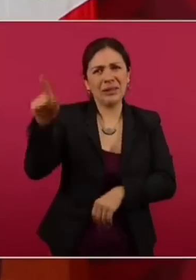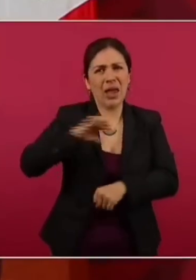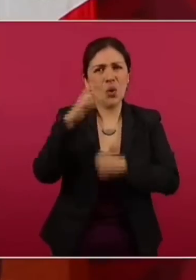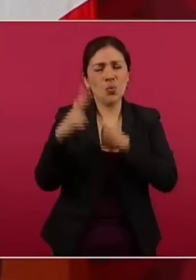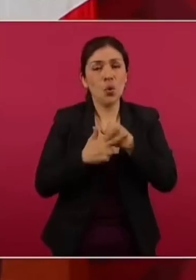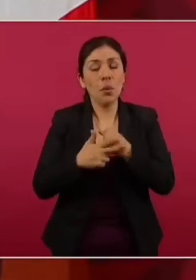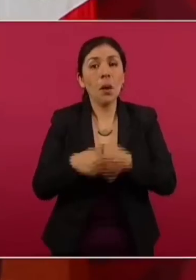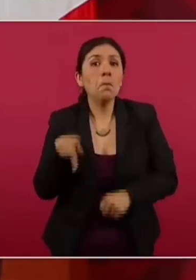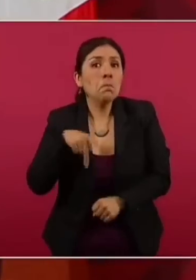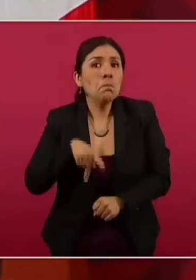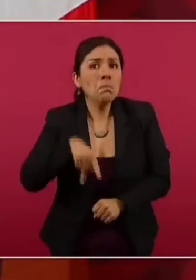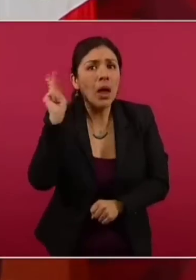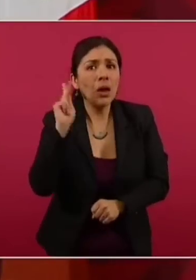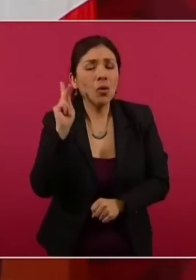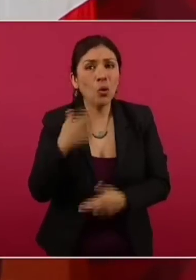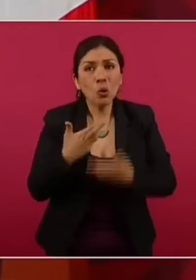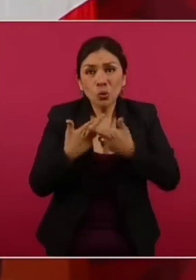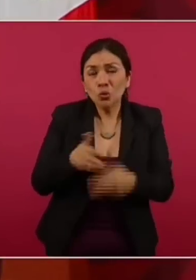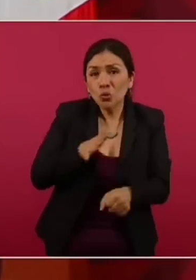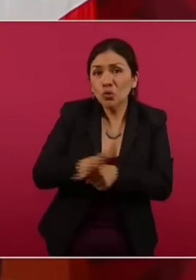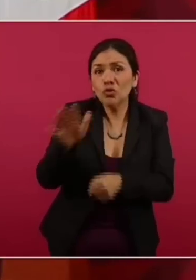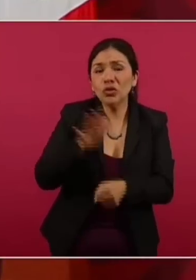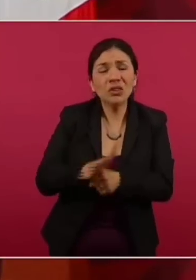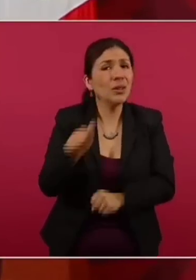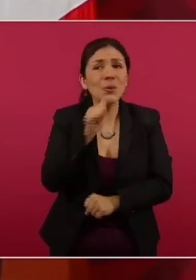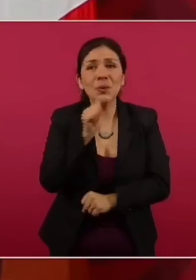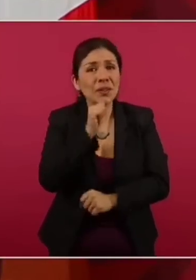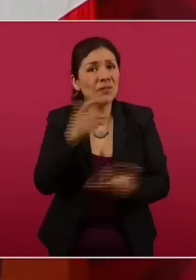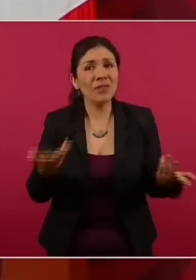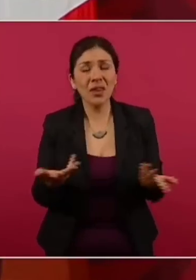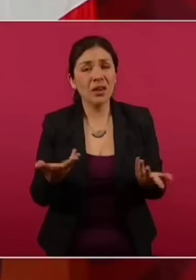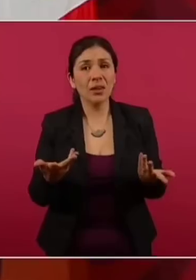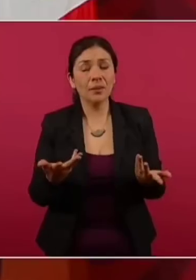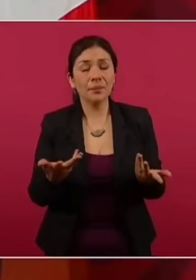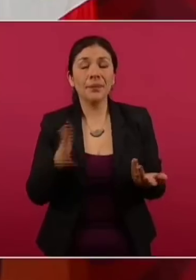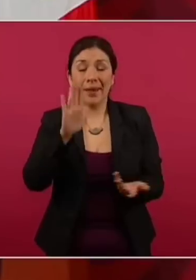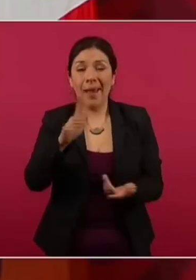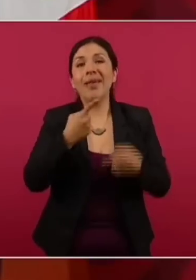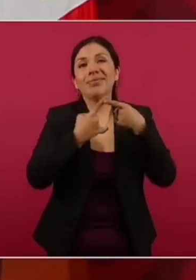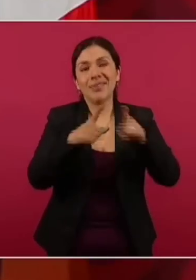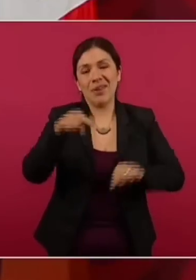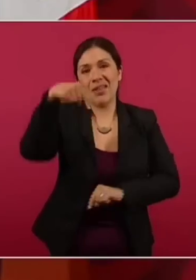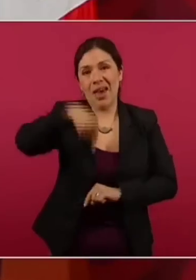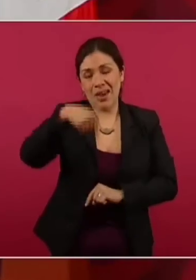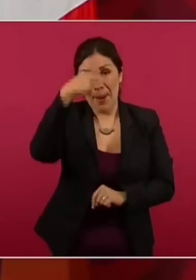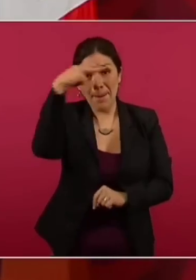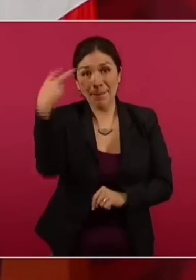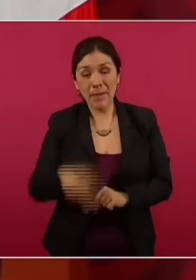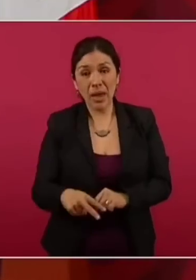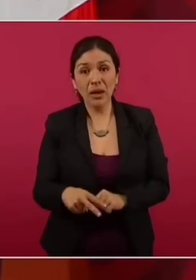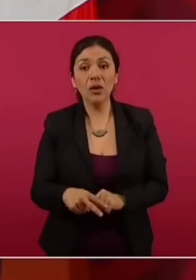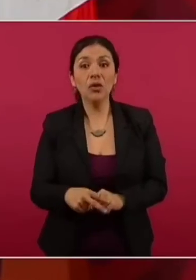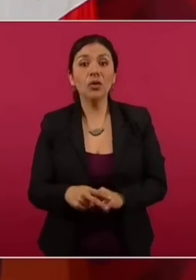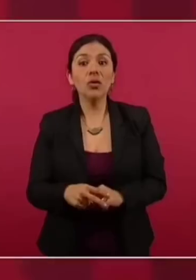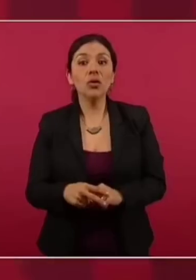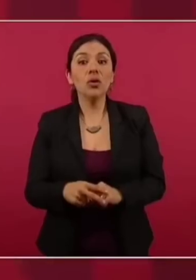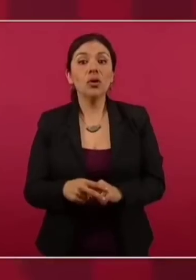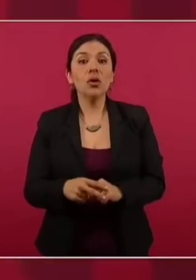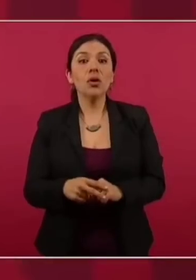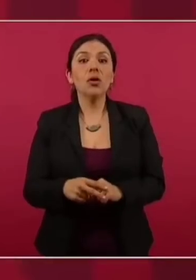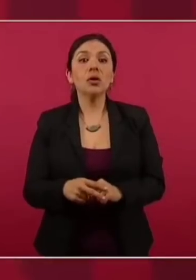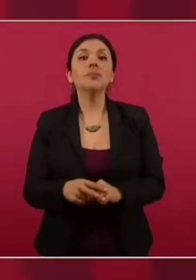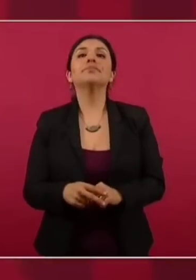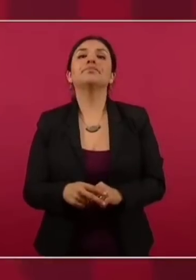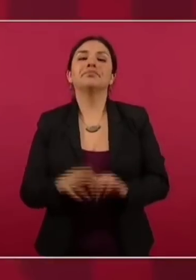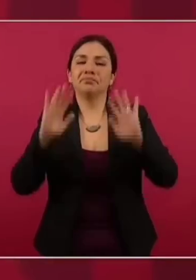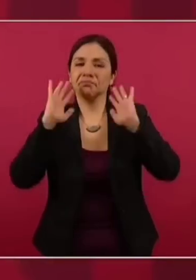suficiente. Y en el caso nuestro, pues se